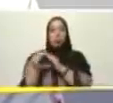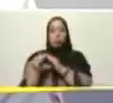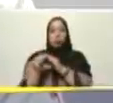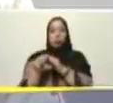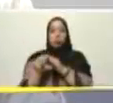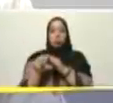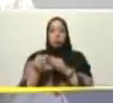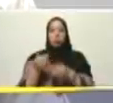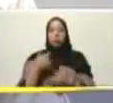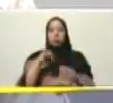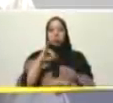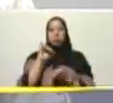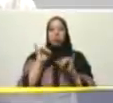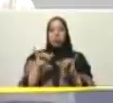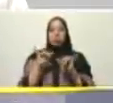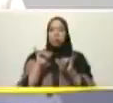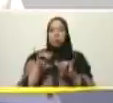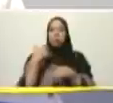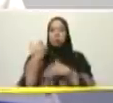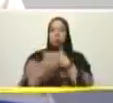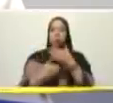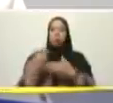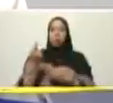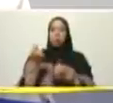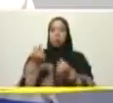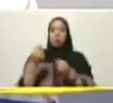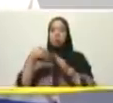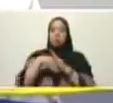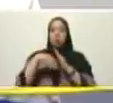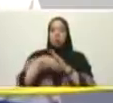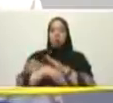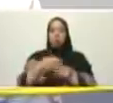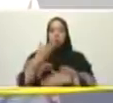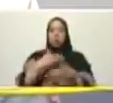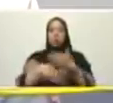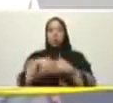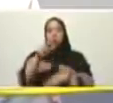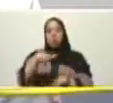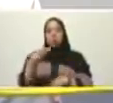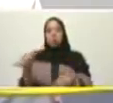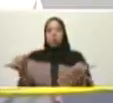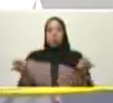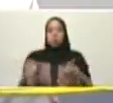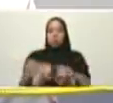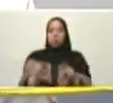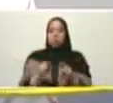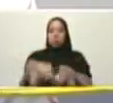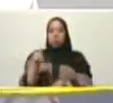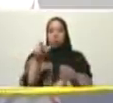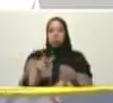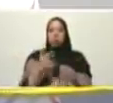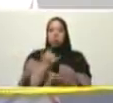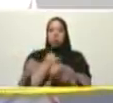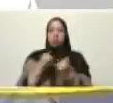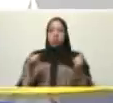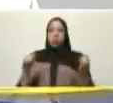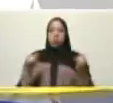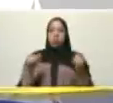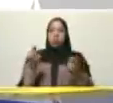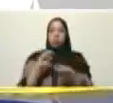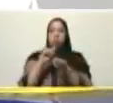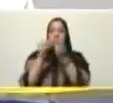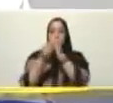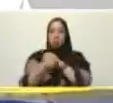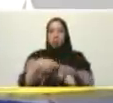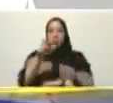cuadrados de su vivienda pero al mismo tiempo van a poder ir ahorrando e invirtiendo y obtener si así lo desean la retribución